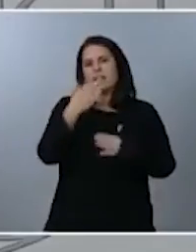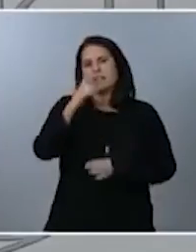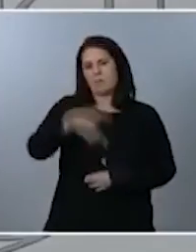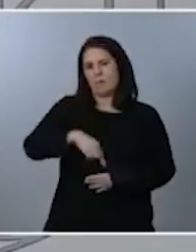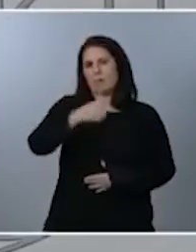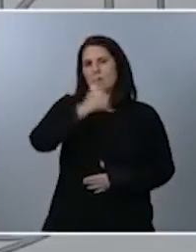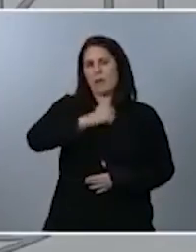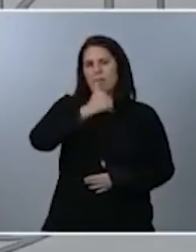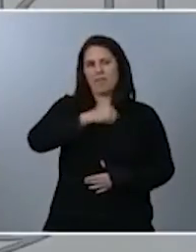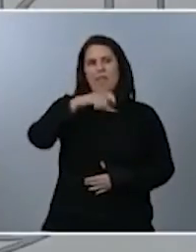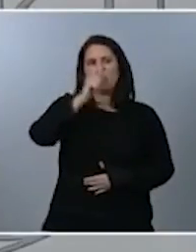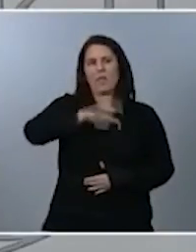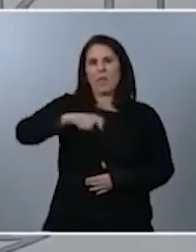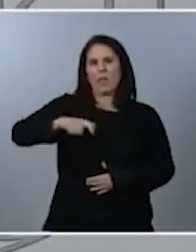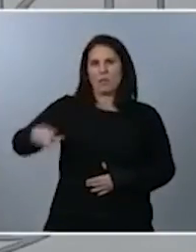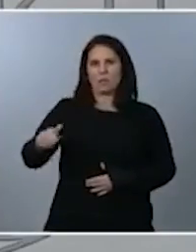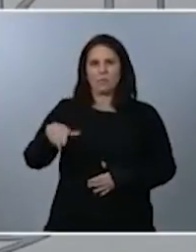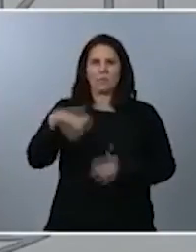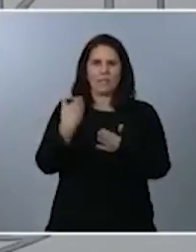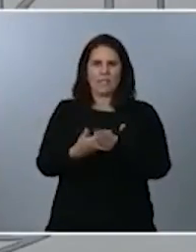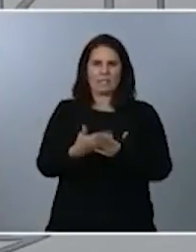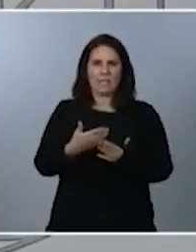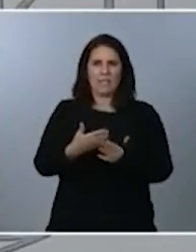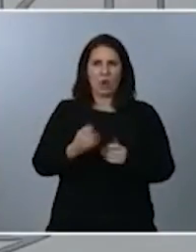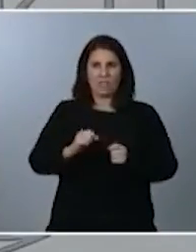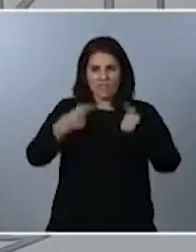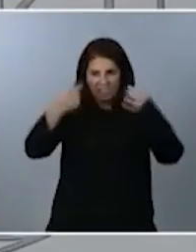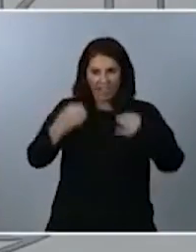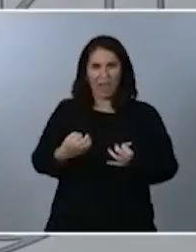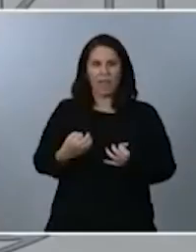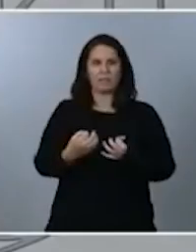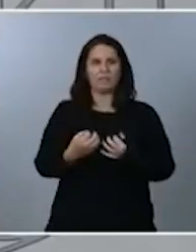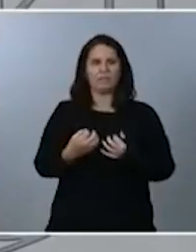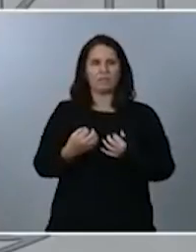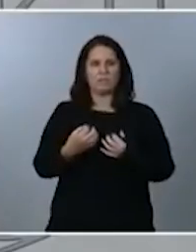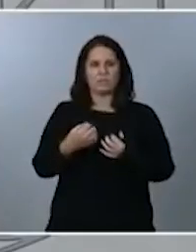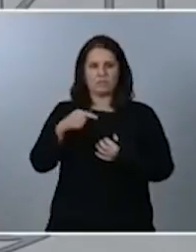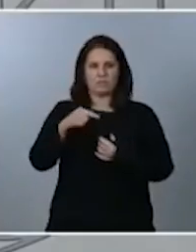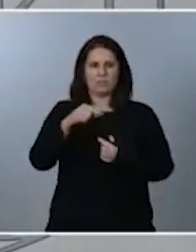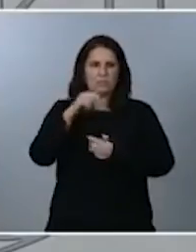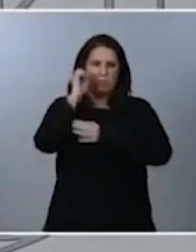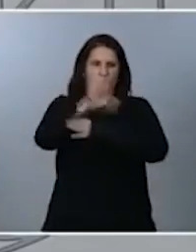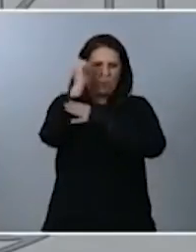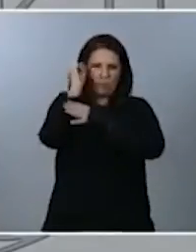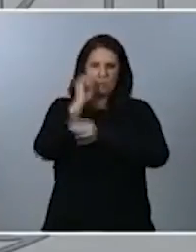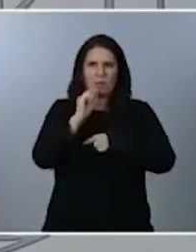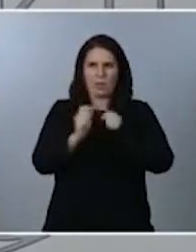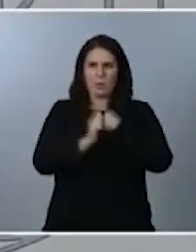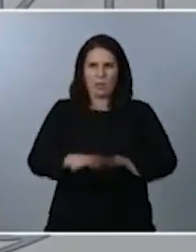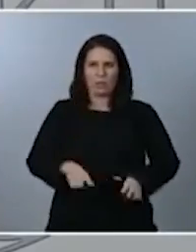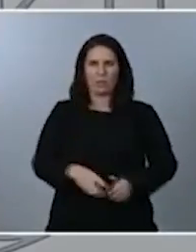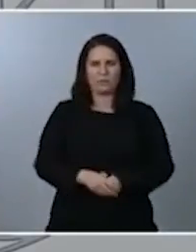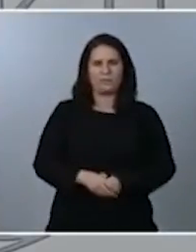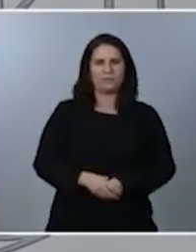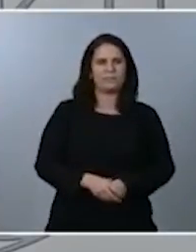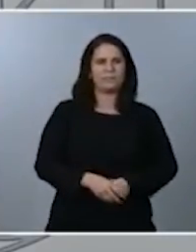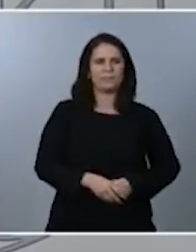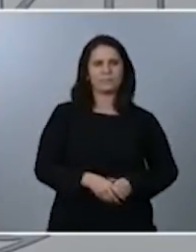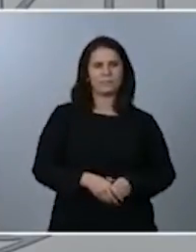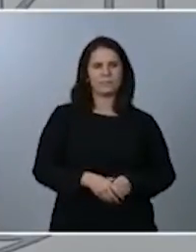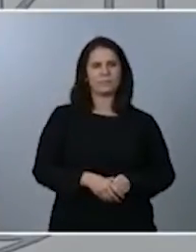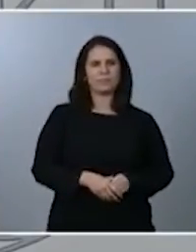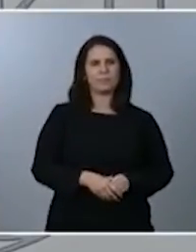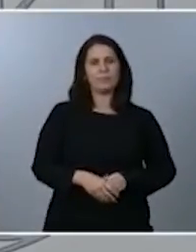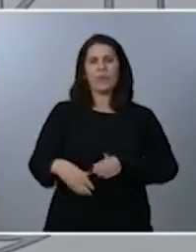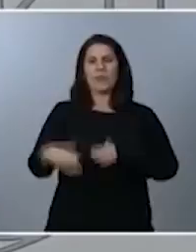hasta que combatamos de forma definitiva por la ciencia a este virus decirle que hemos dialogado seguiremos dialogando